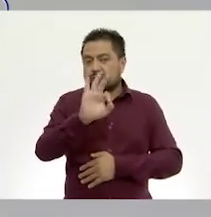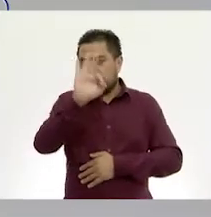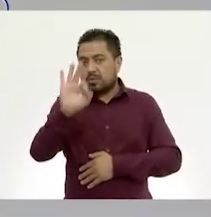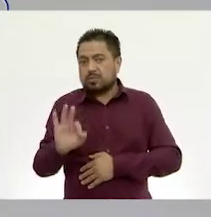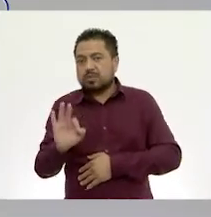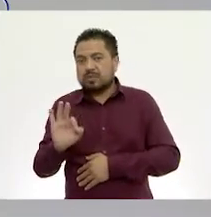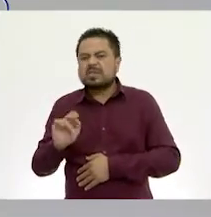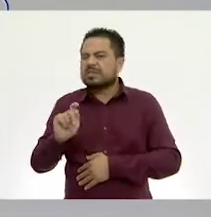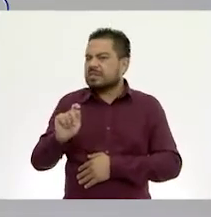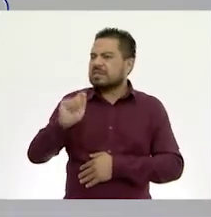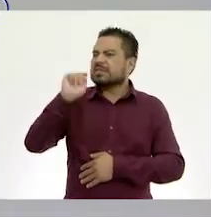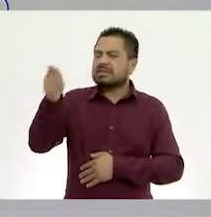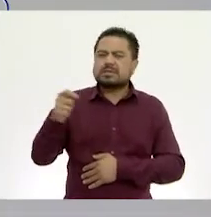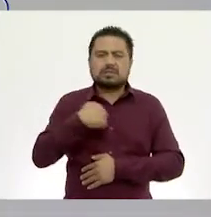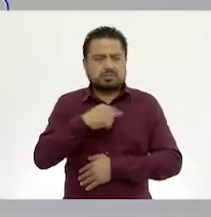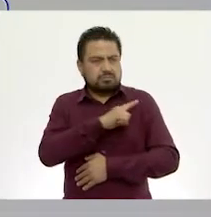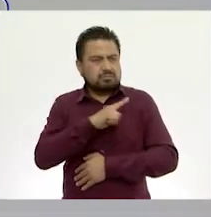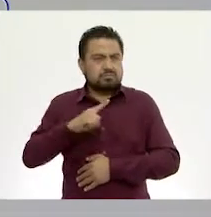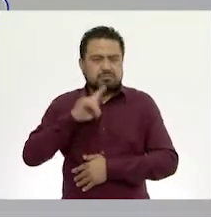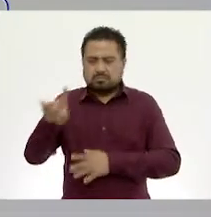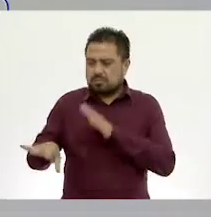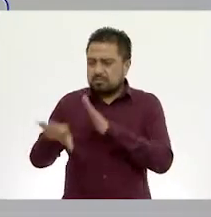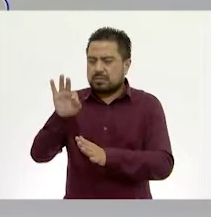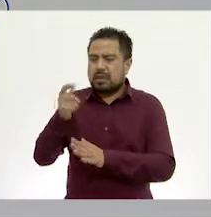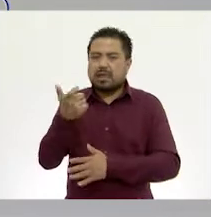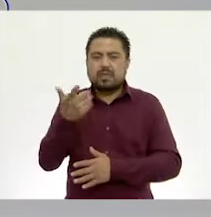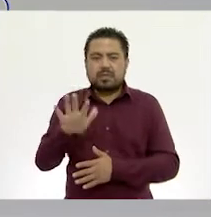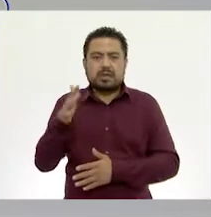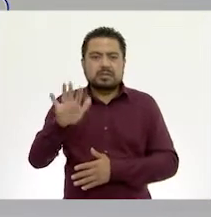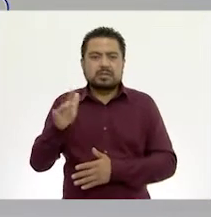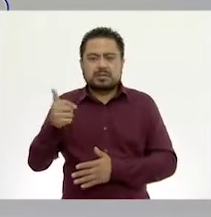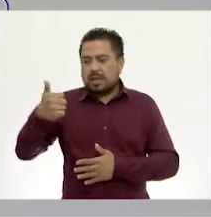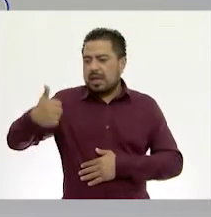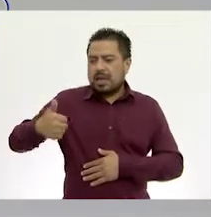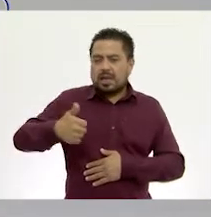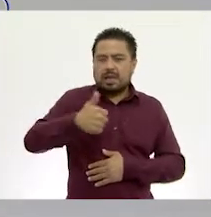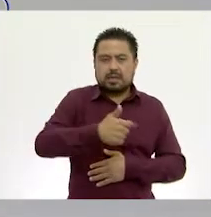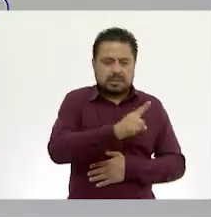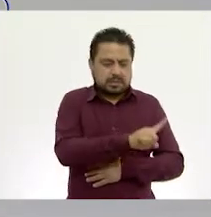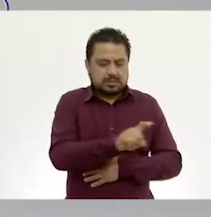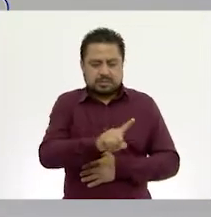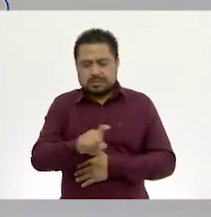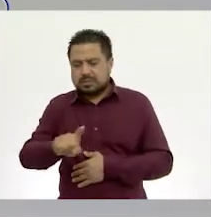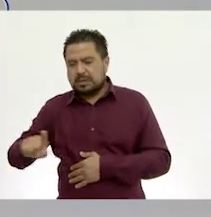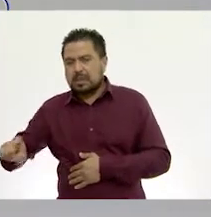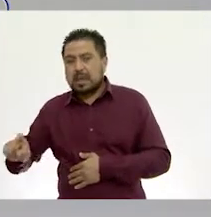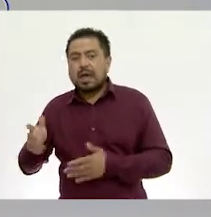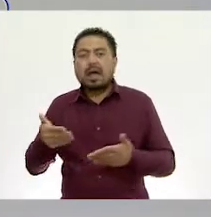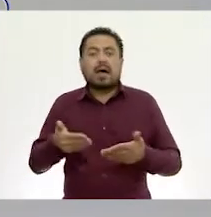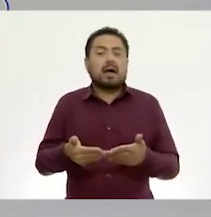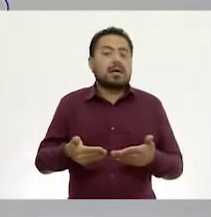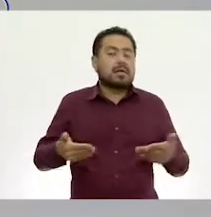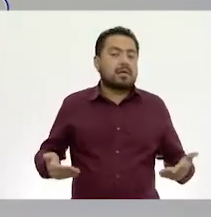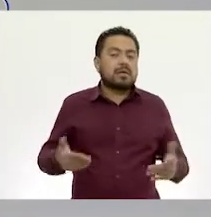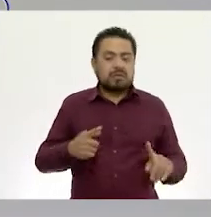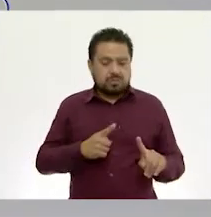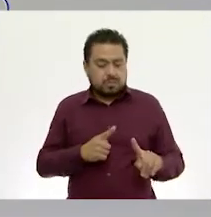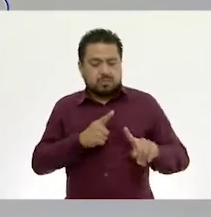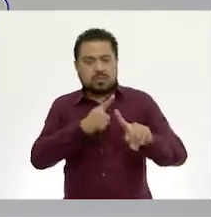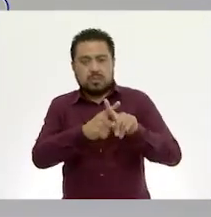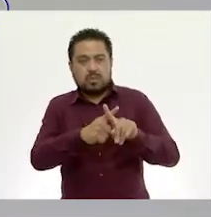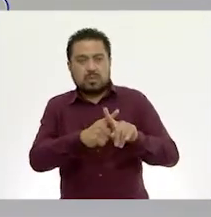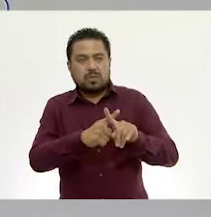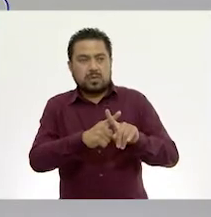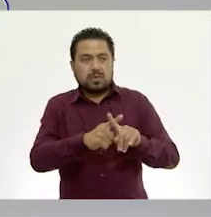significa que tengo que tomar 10 pesos de cada 100. Entonces, multiplico